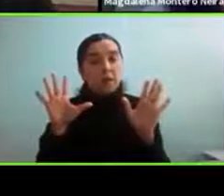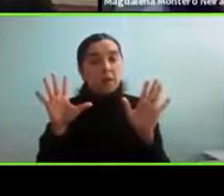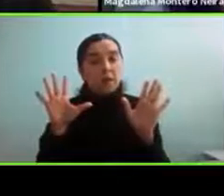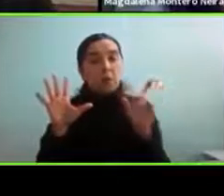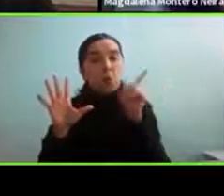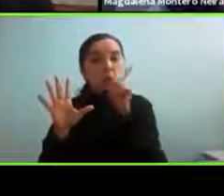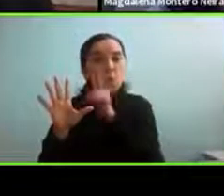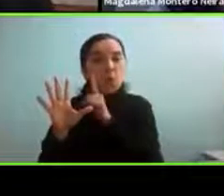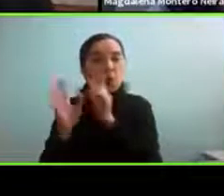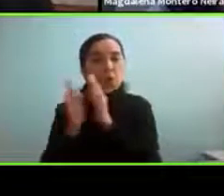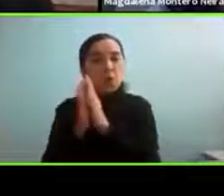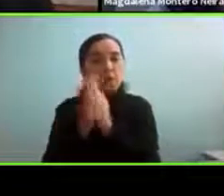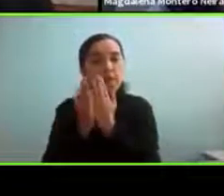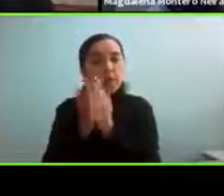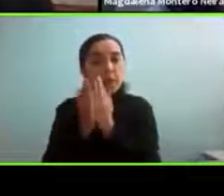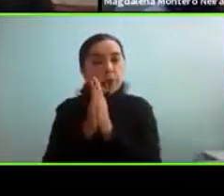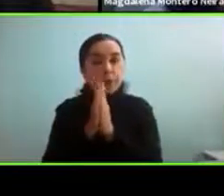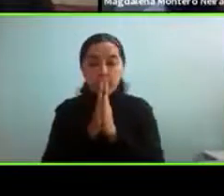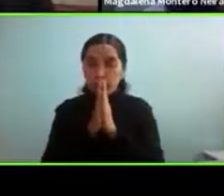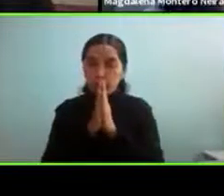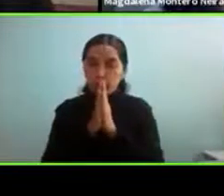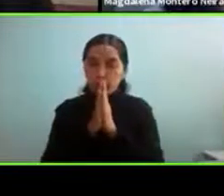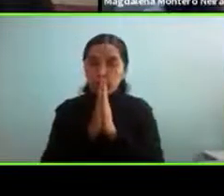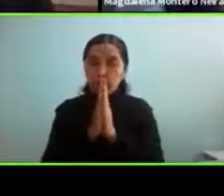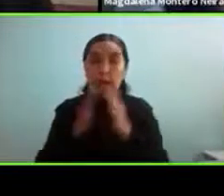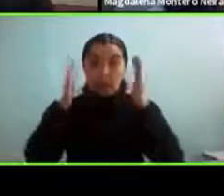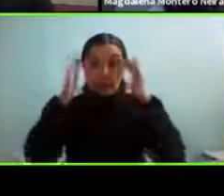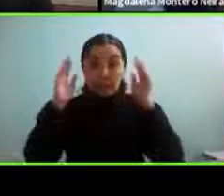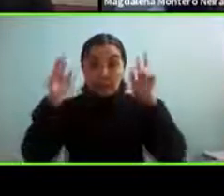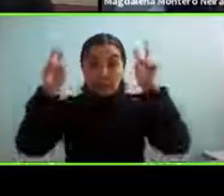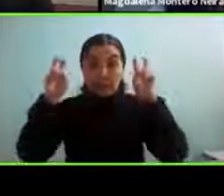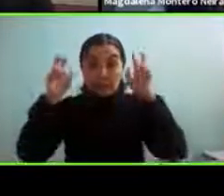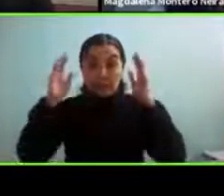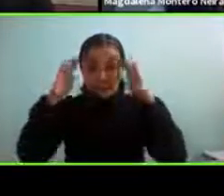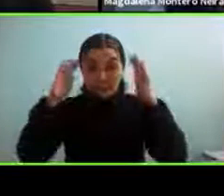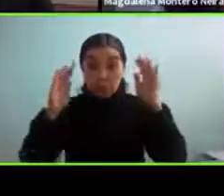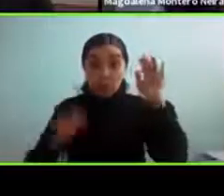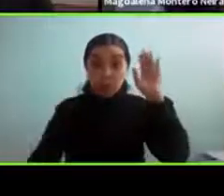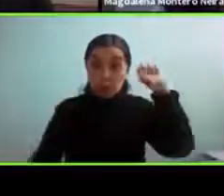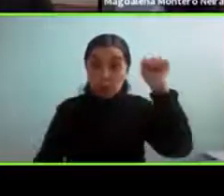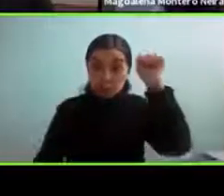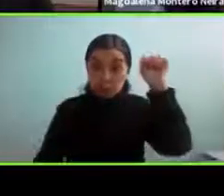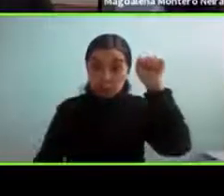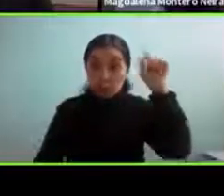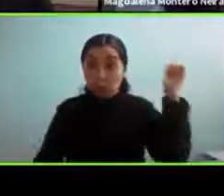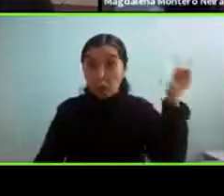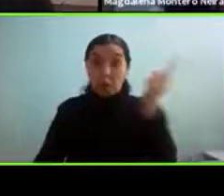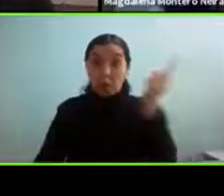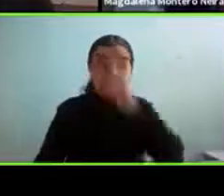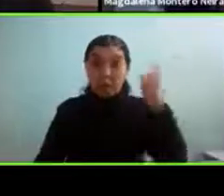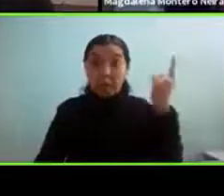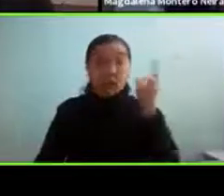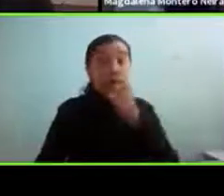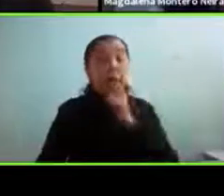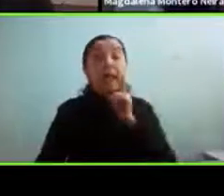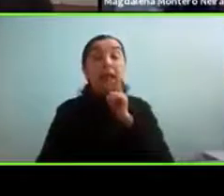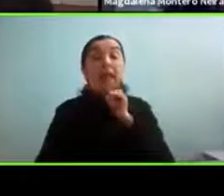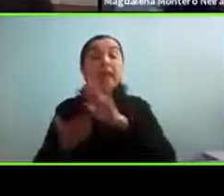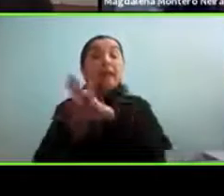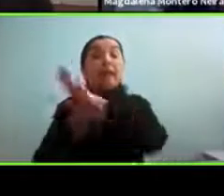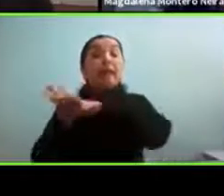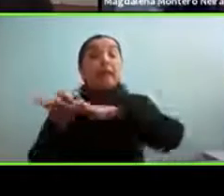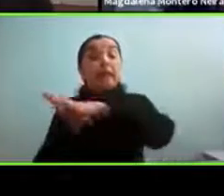libro acerca de último de un libro bastante general tiene además ejemplos